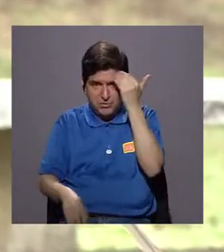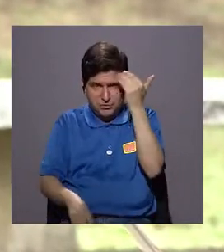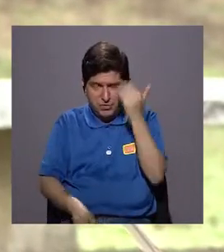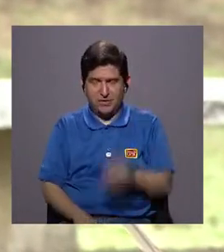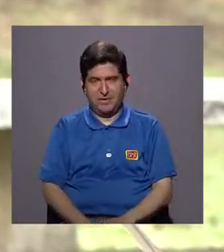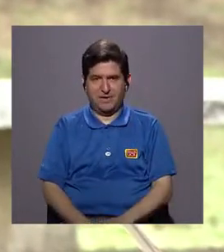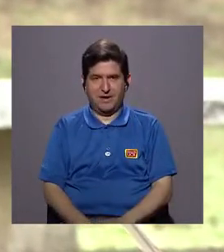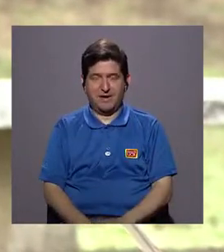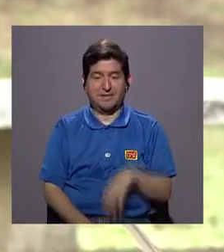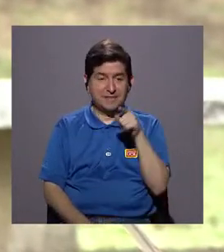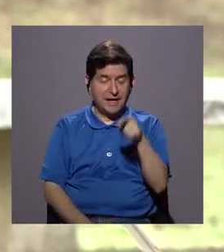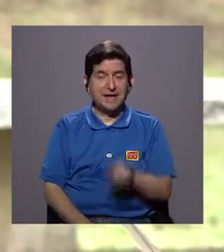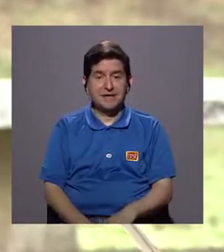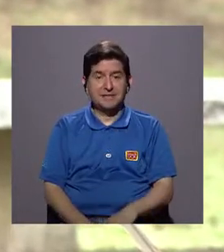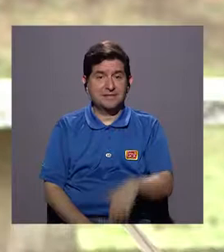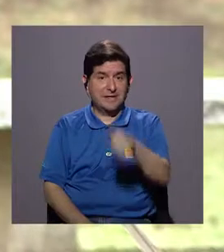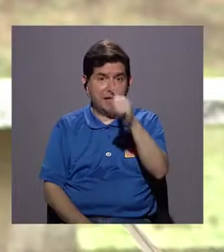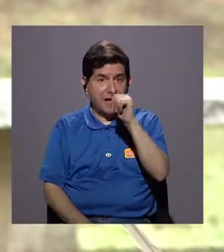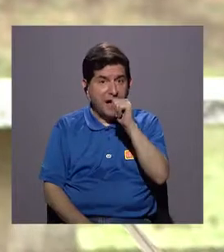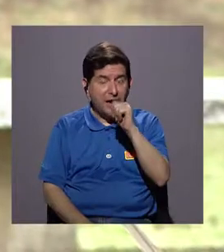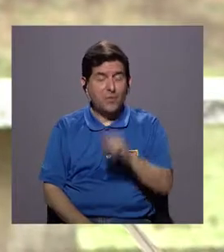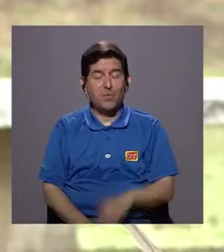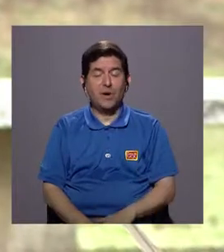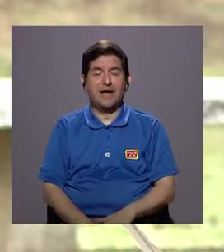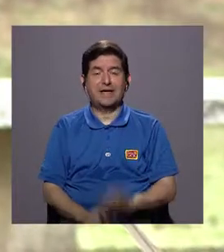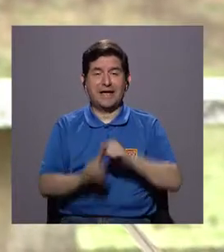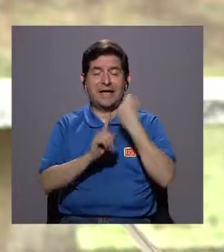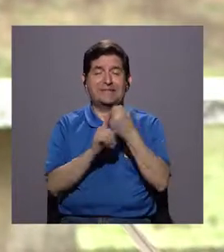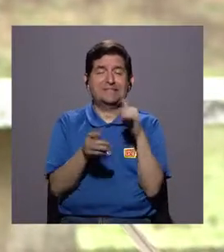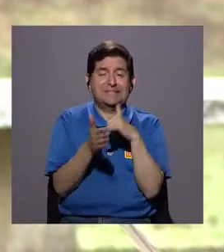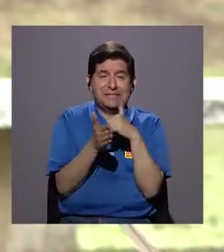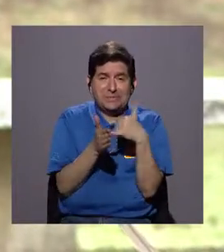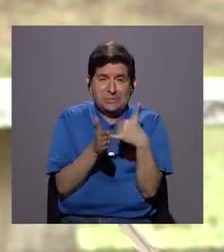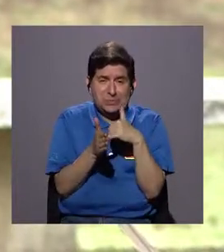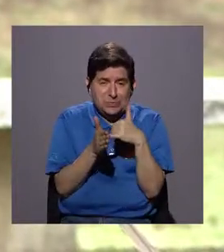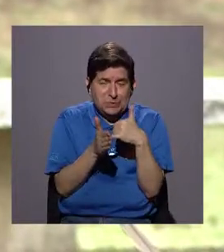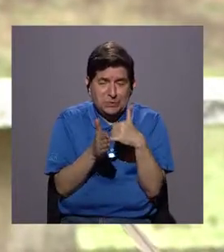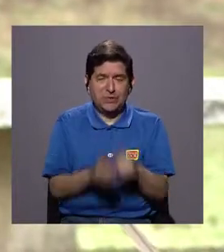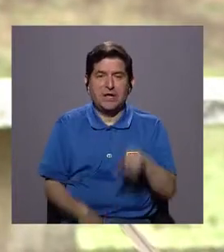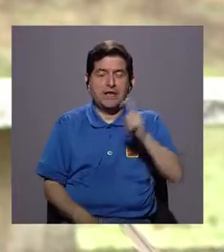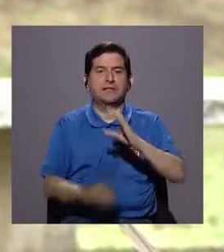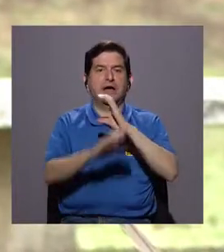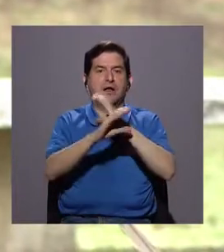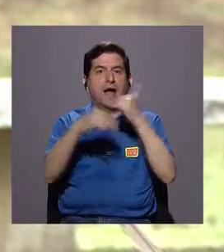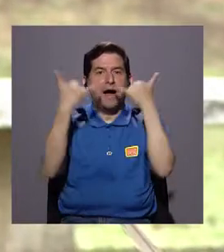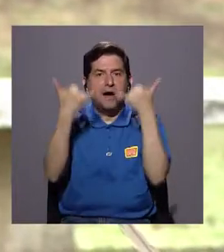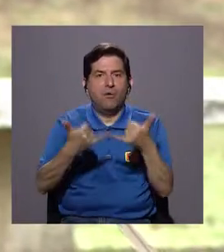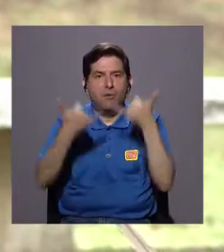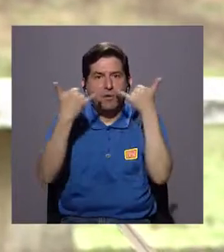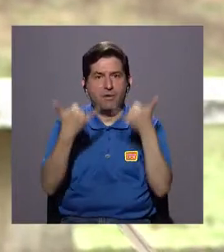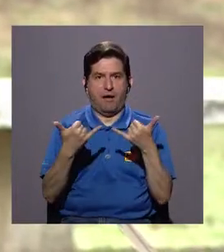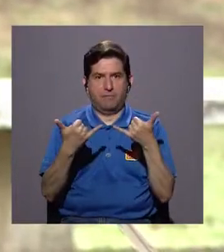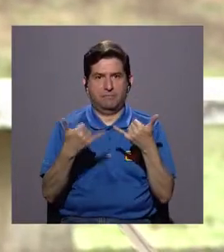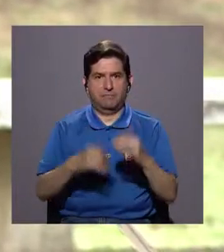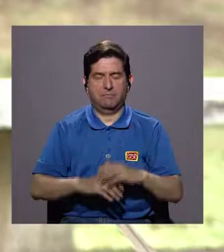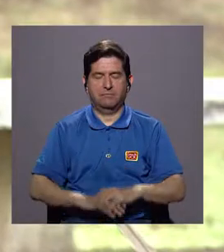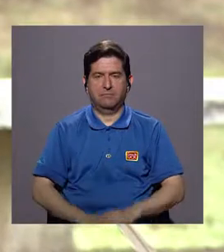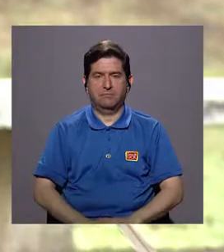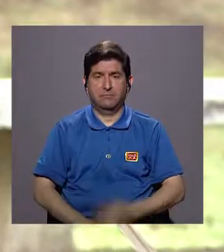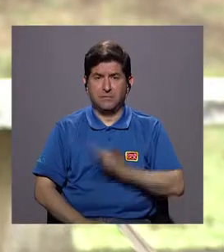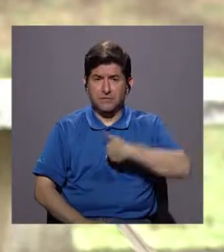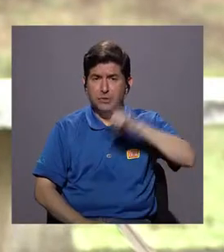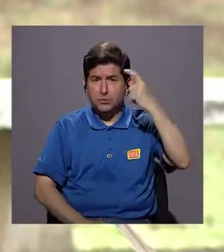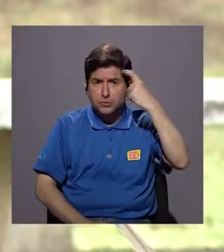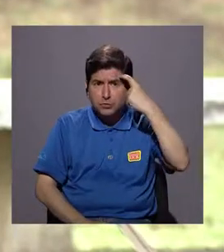sepan que el recurso es un recurso que es vulnerable. Es un recurso que tenemos que cuidar en este momento. Porque